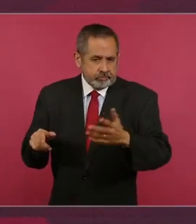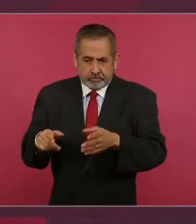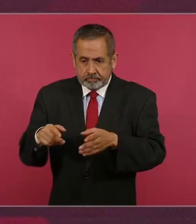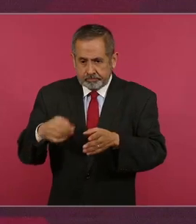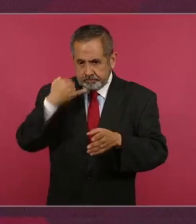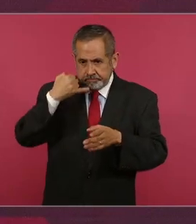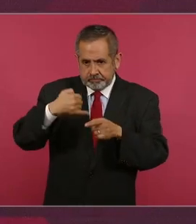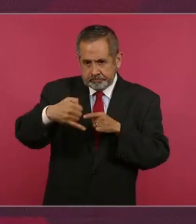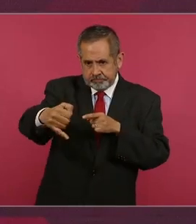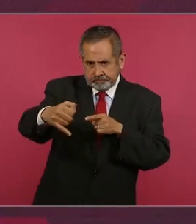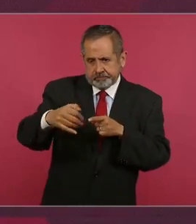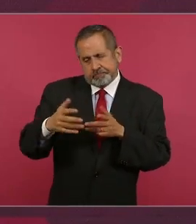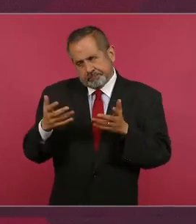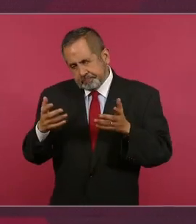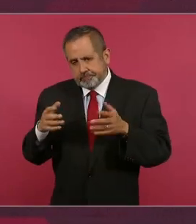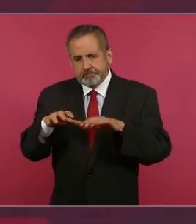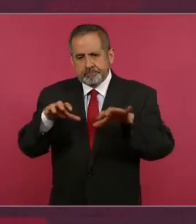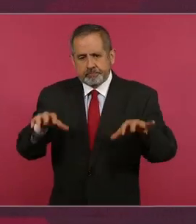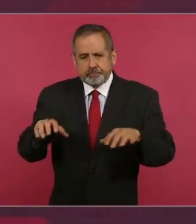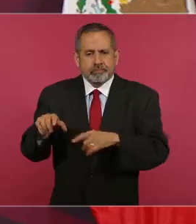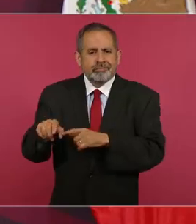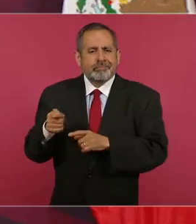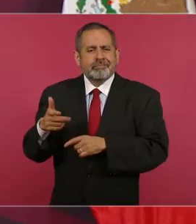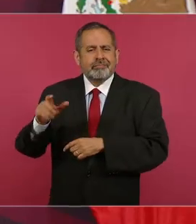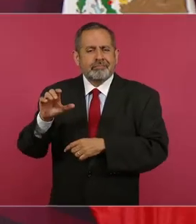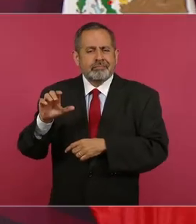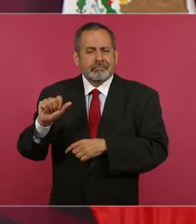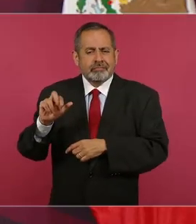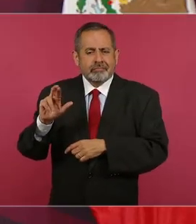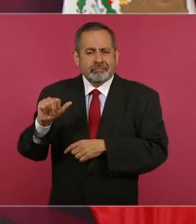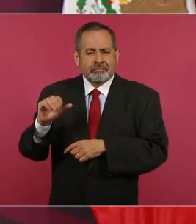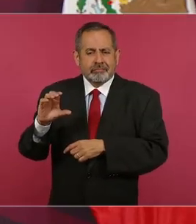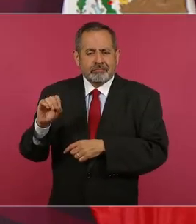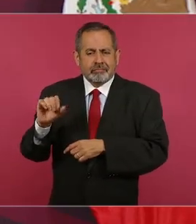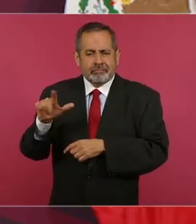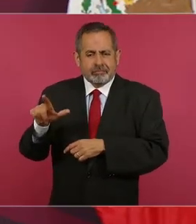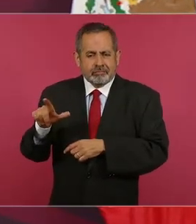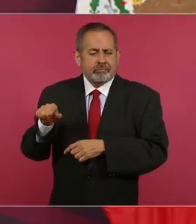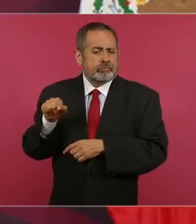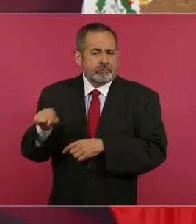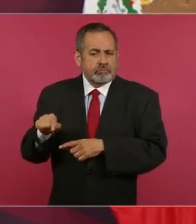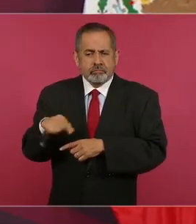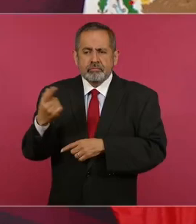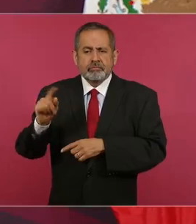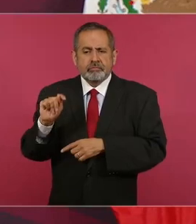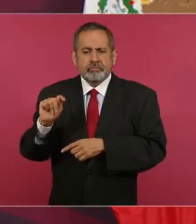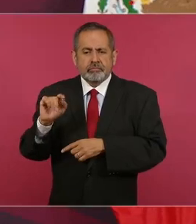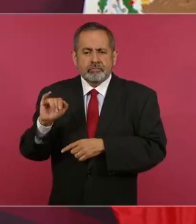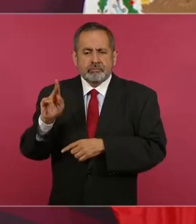línea divisoria, el Caracol, Tical,